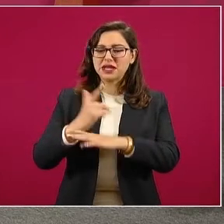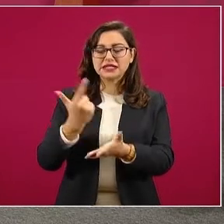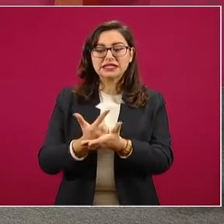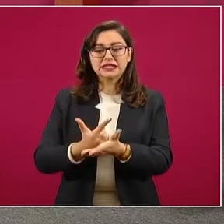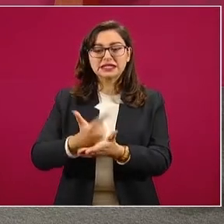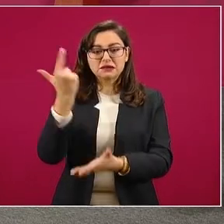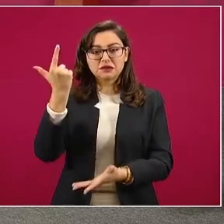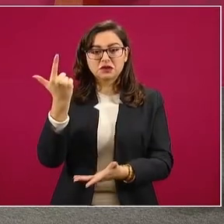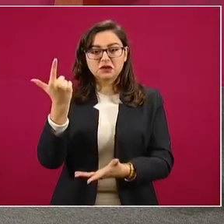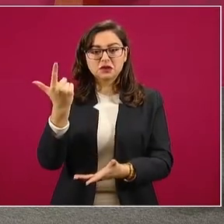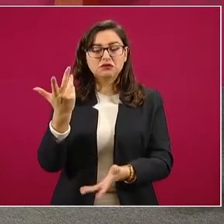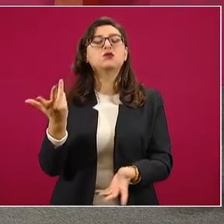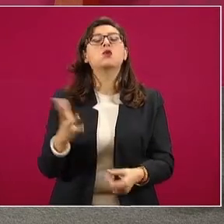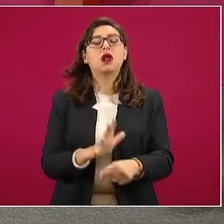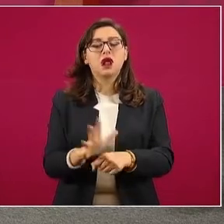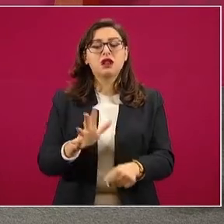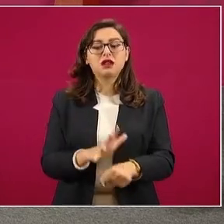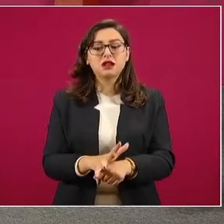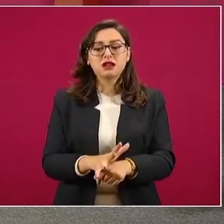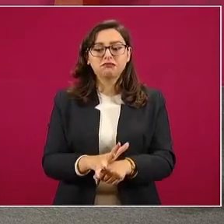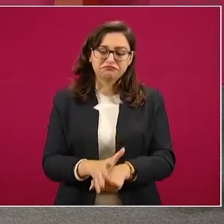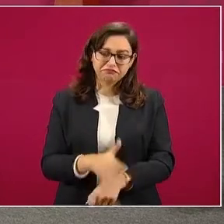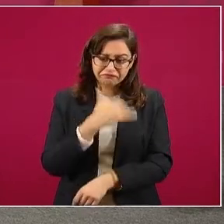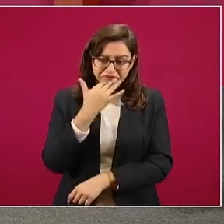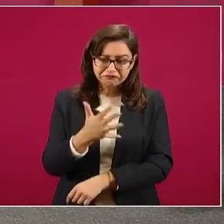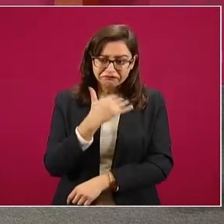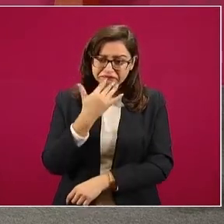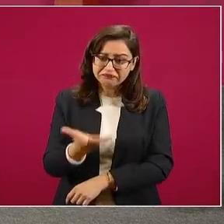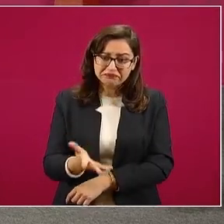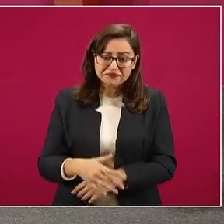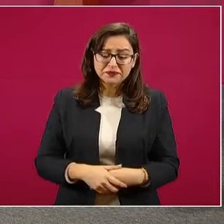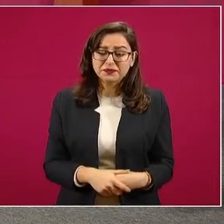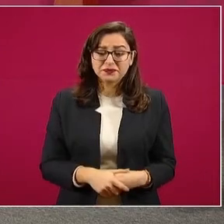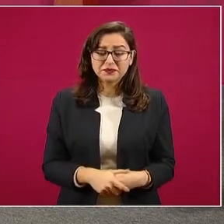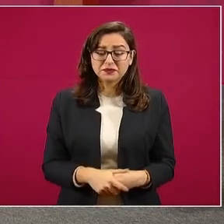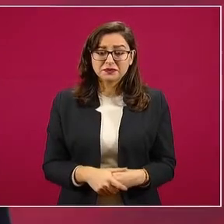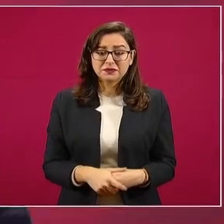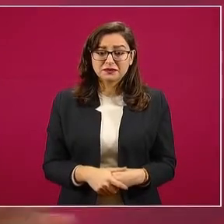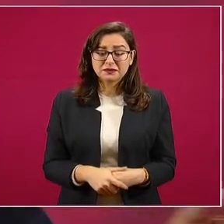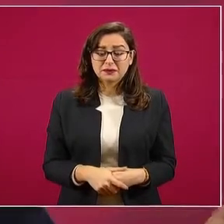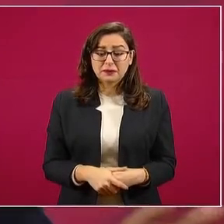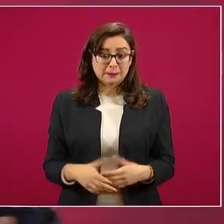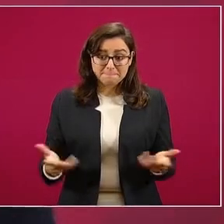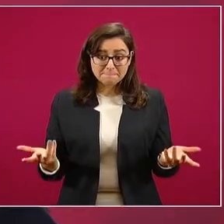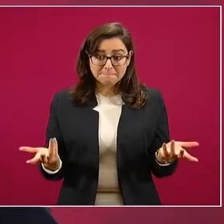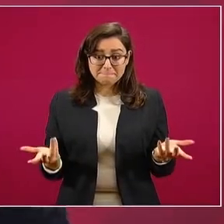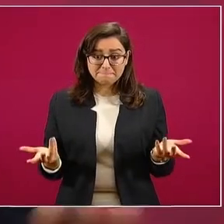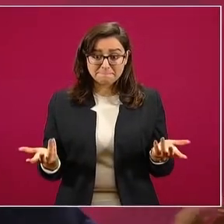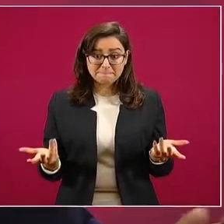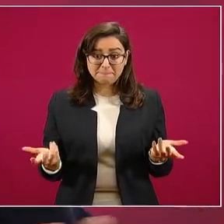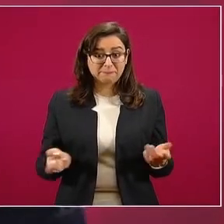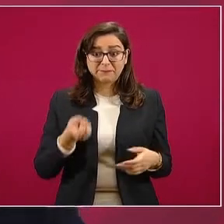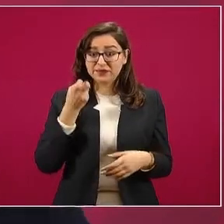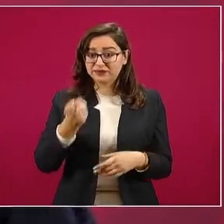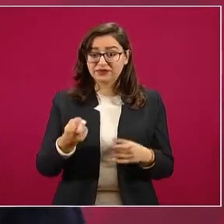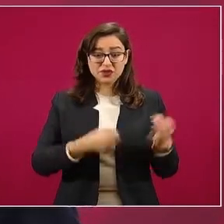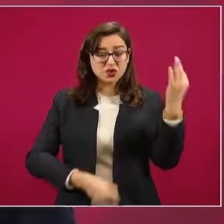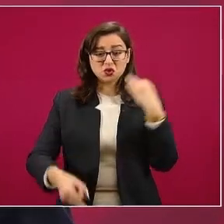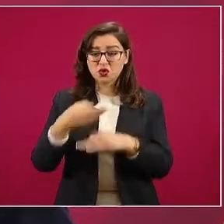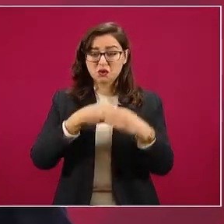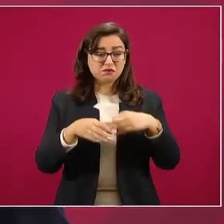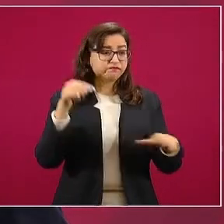a esa conclusión llegamos, la corrupción es lo que daba al traste con todo,